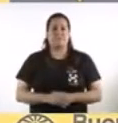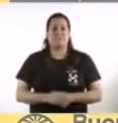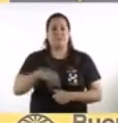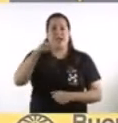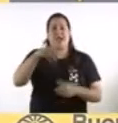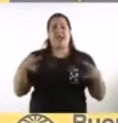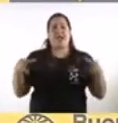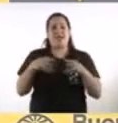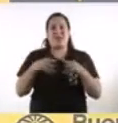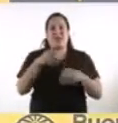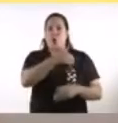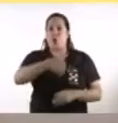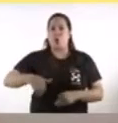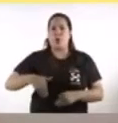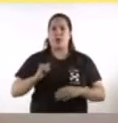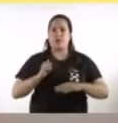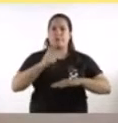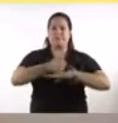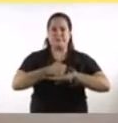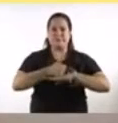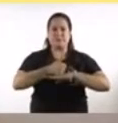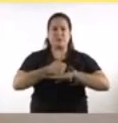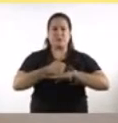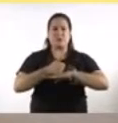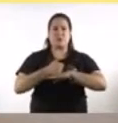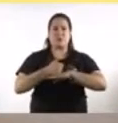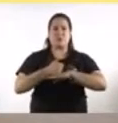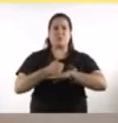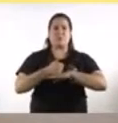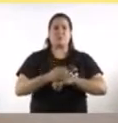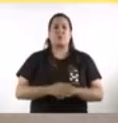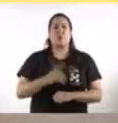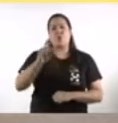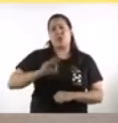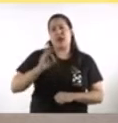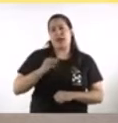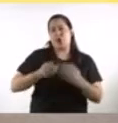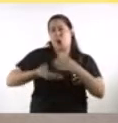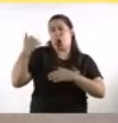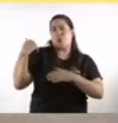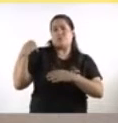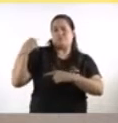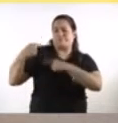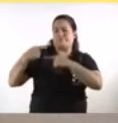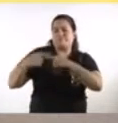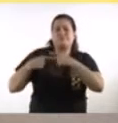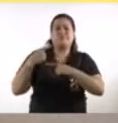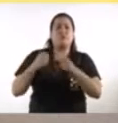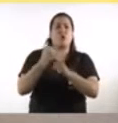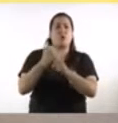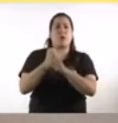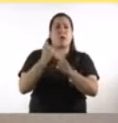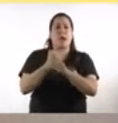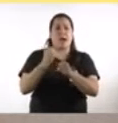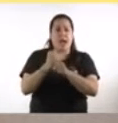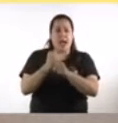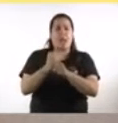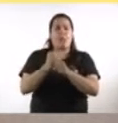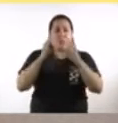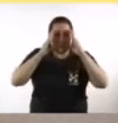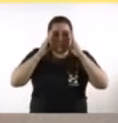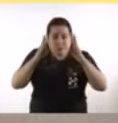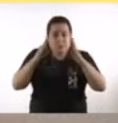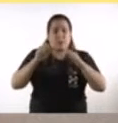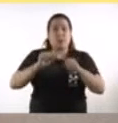todo el equipo de gobierno, con los que venimos trabajando desde hace más de un año para poder contener esta pandemia, con los equipos que